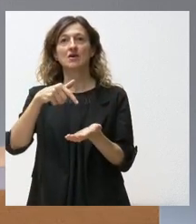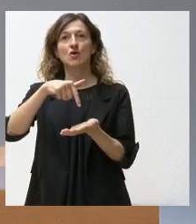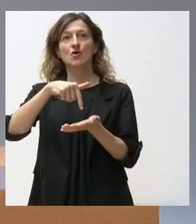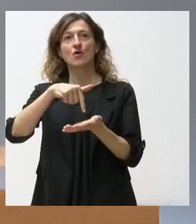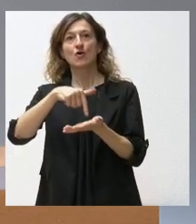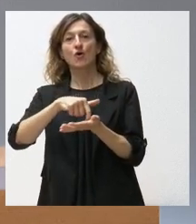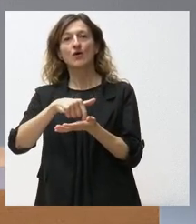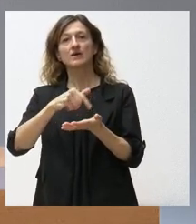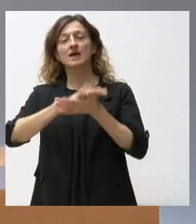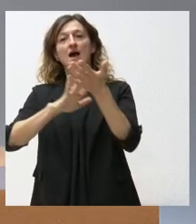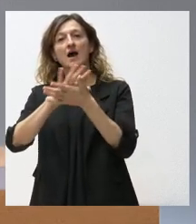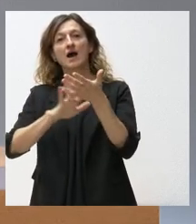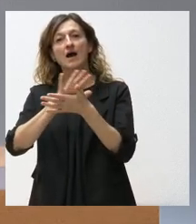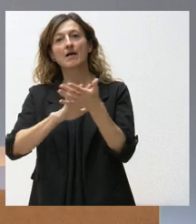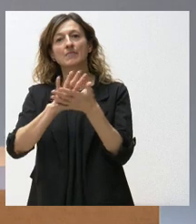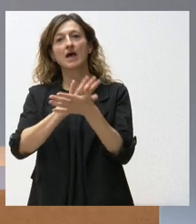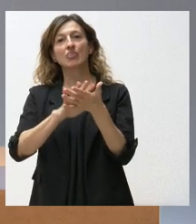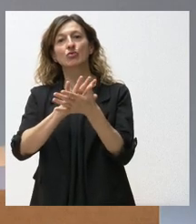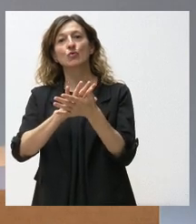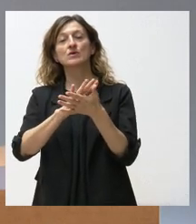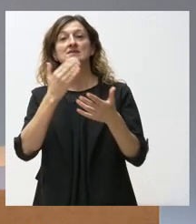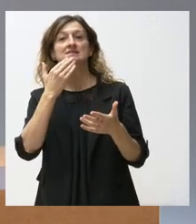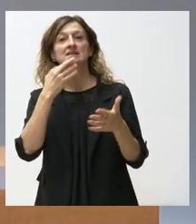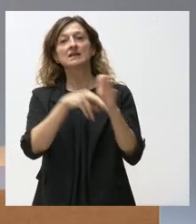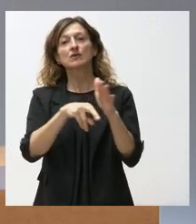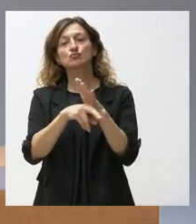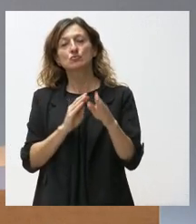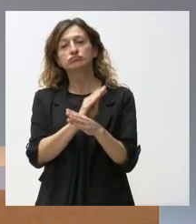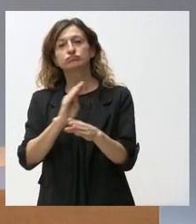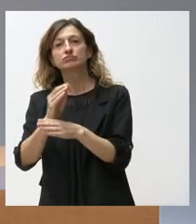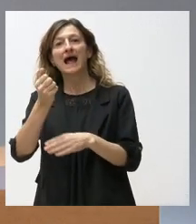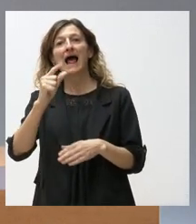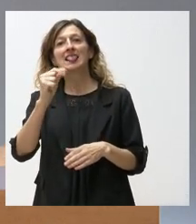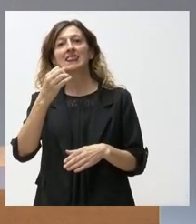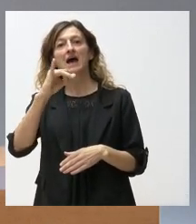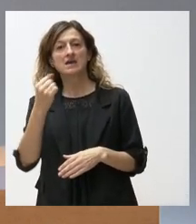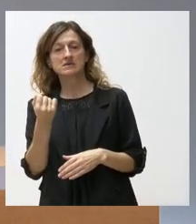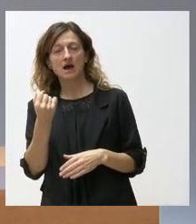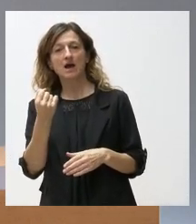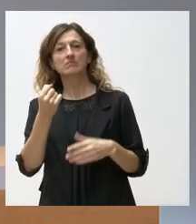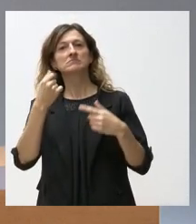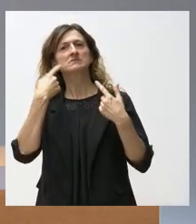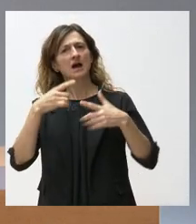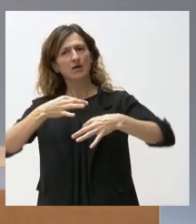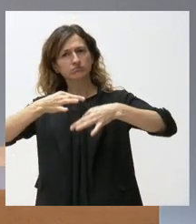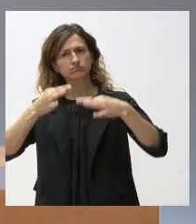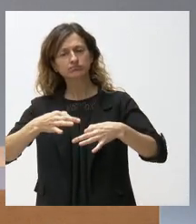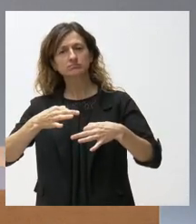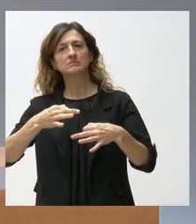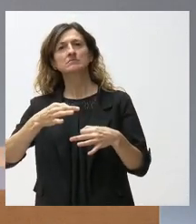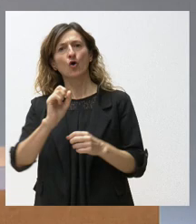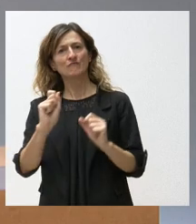que los medios que se están destinando en Aldaya, no sé si está ya confirmado que van a